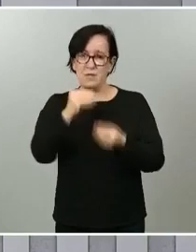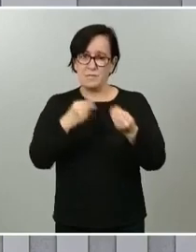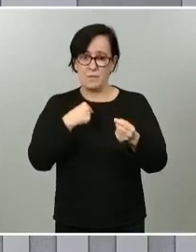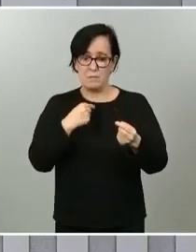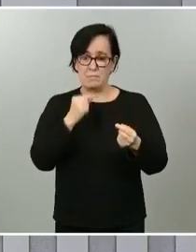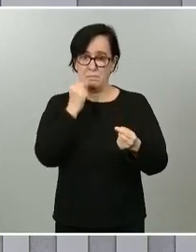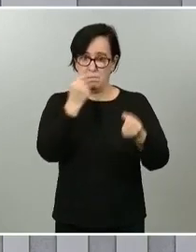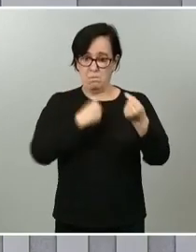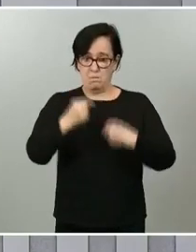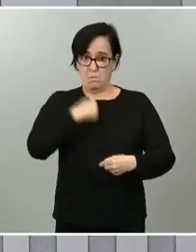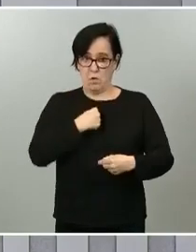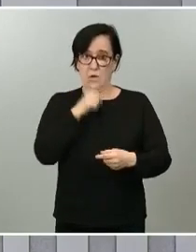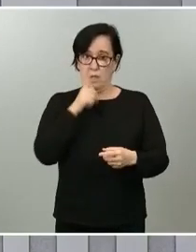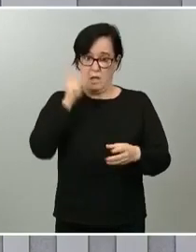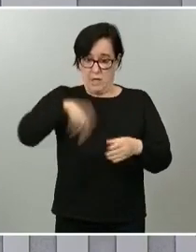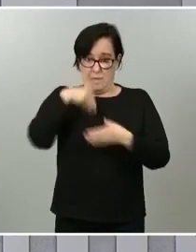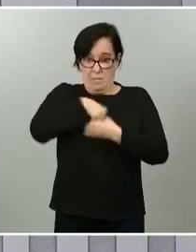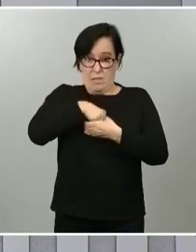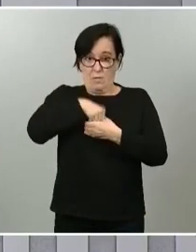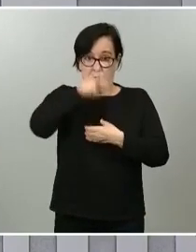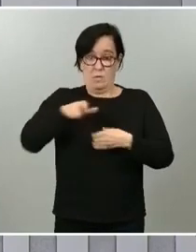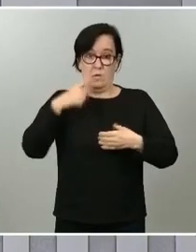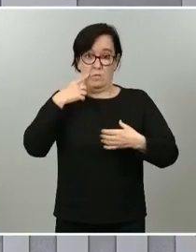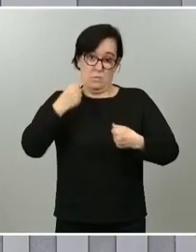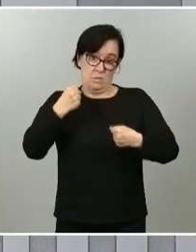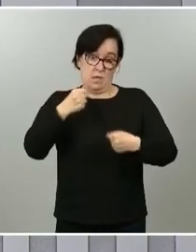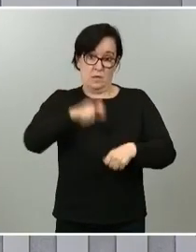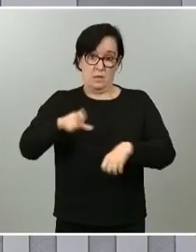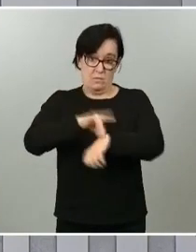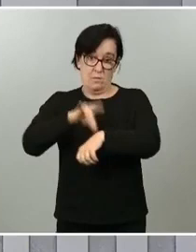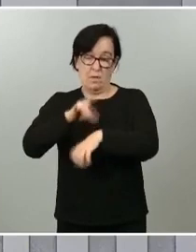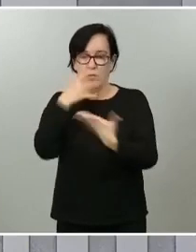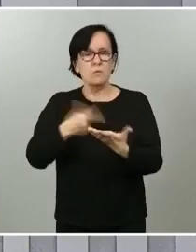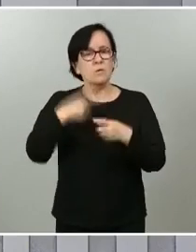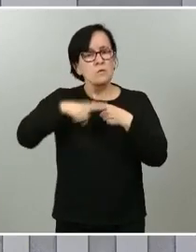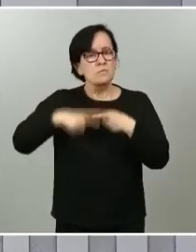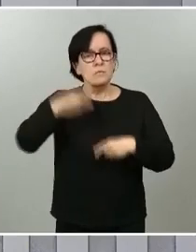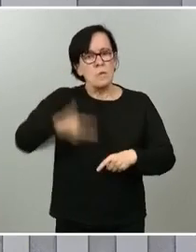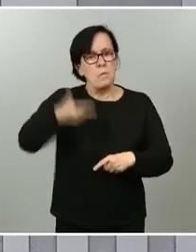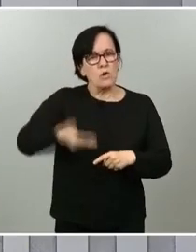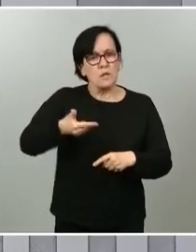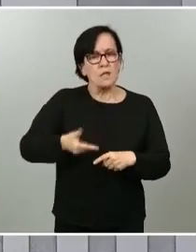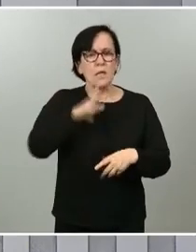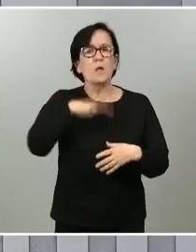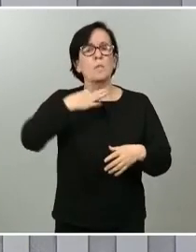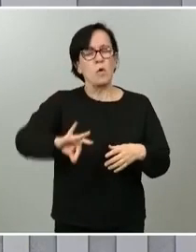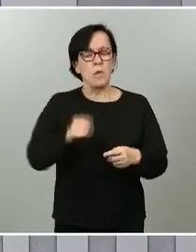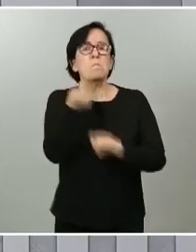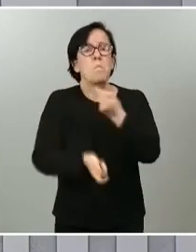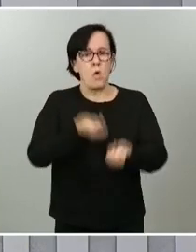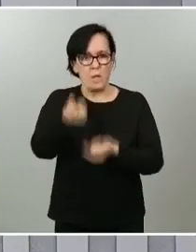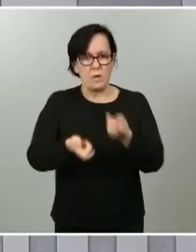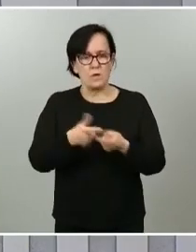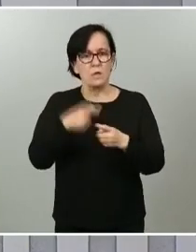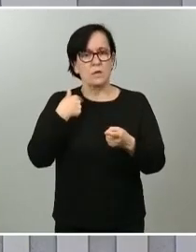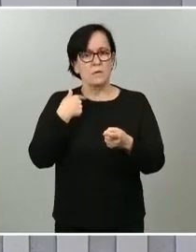dentro de vosotros mismos, ha supuesto y está suponiendo un elemento decisivo para que podamos poco a poco ir combatiendo